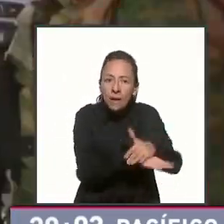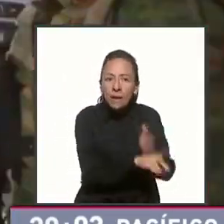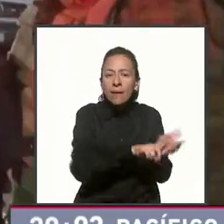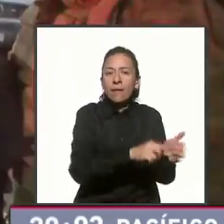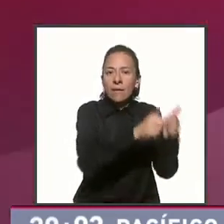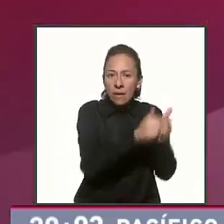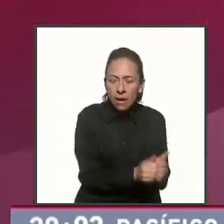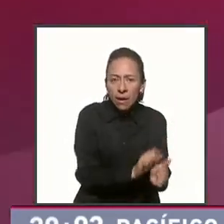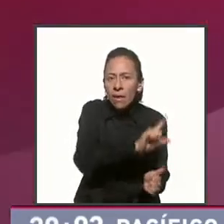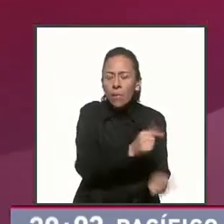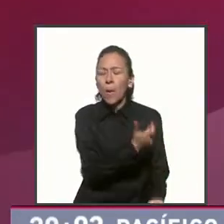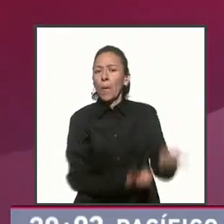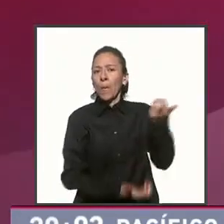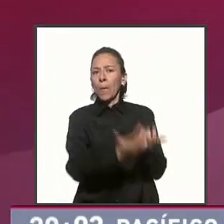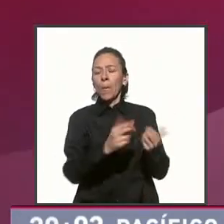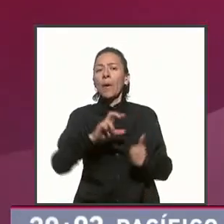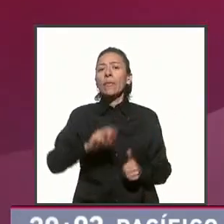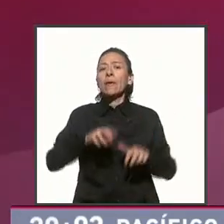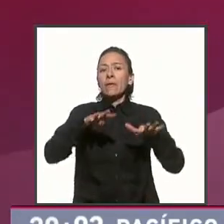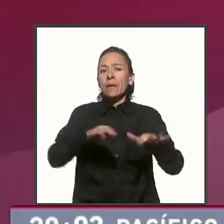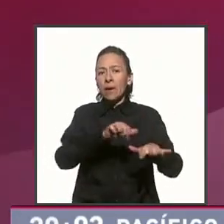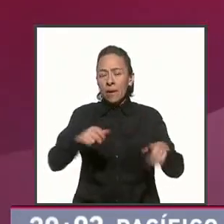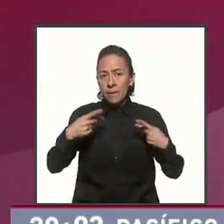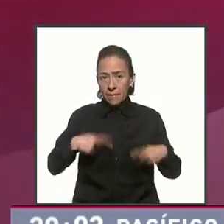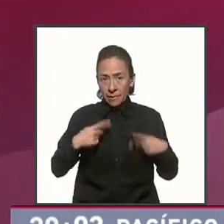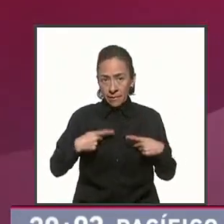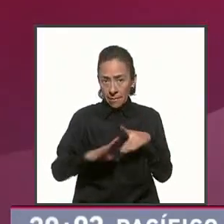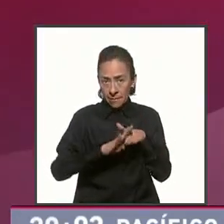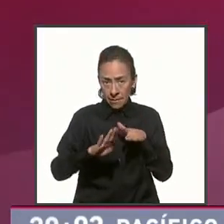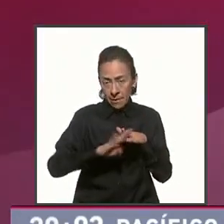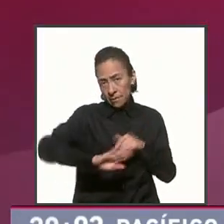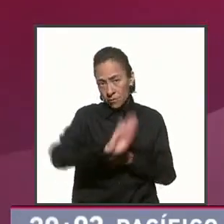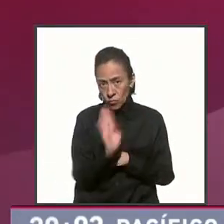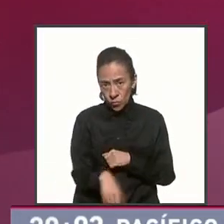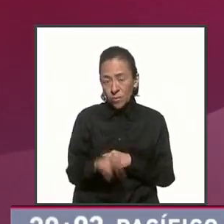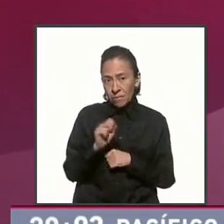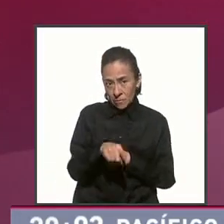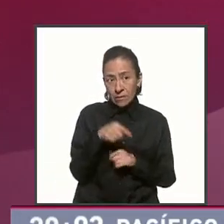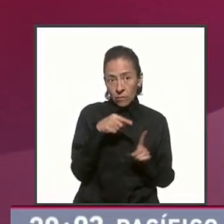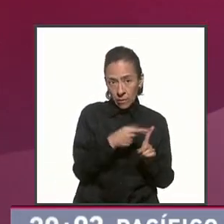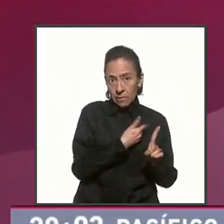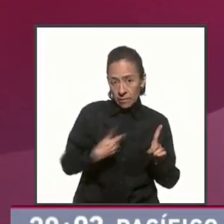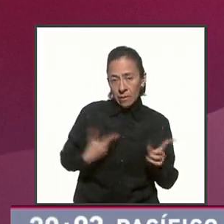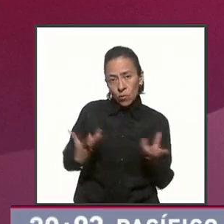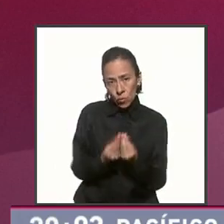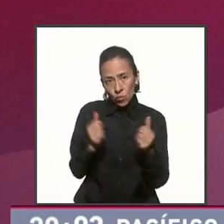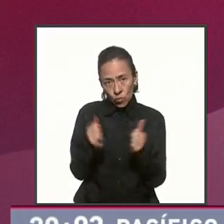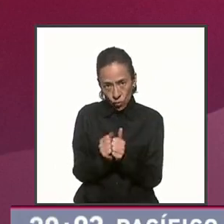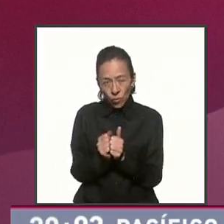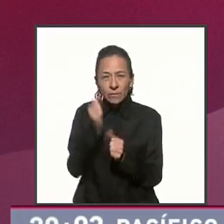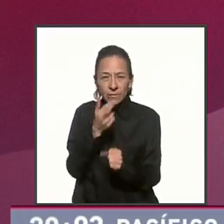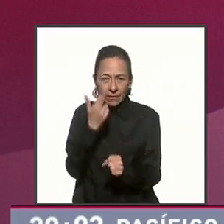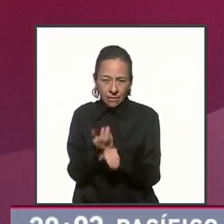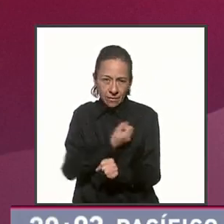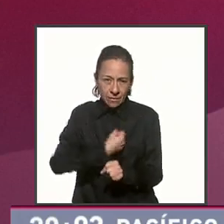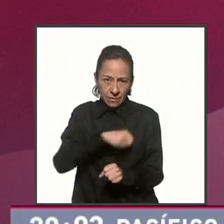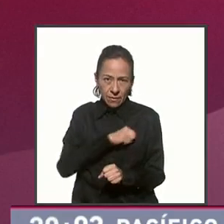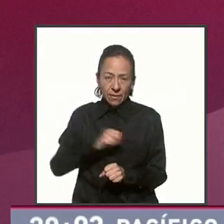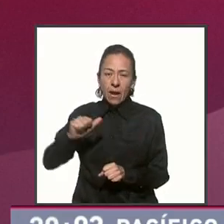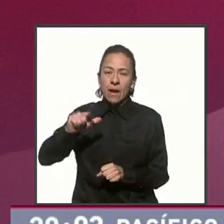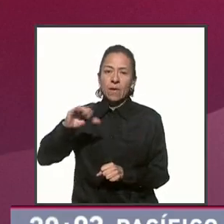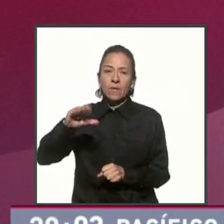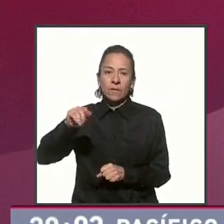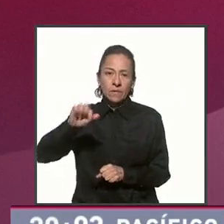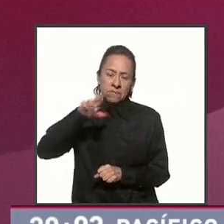migrantes. El presidente se hizo acompañar del secretario de Salud, Jorge Alcocer, y del director general del IMSS,